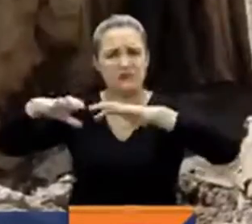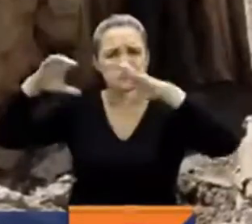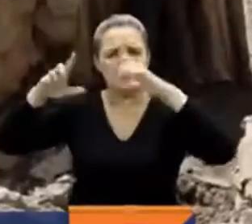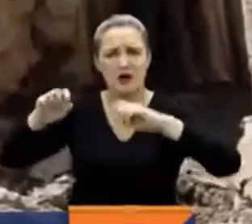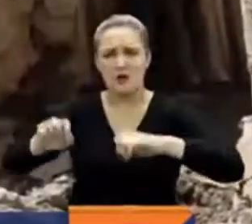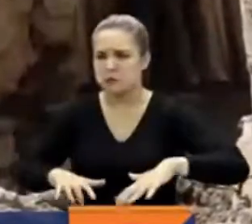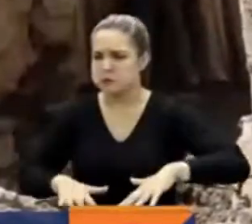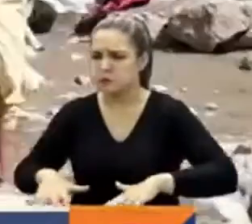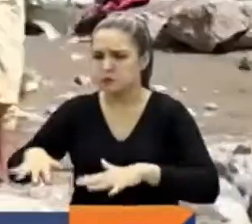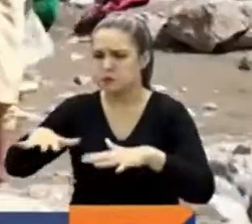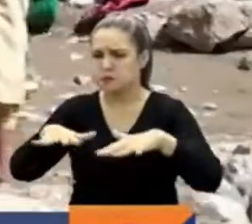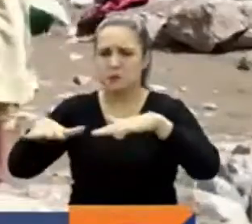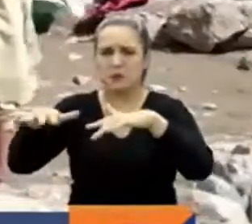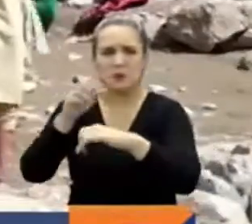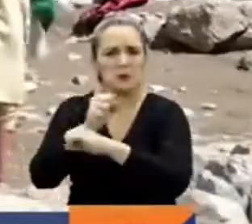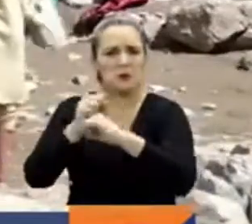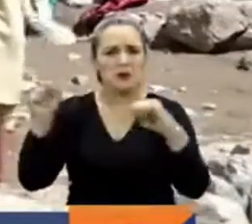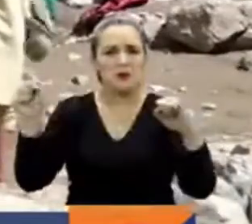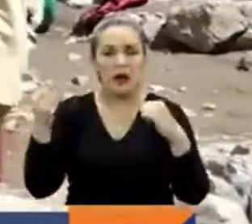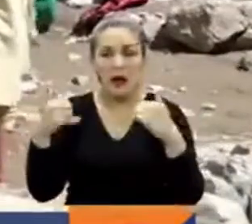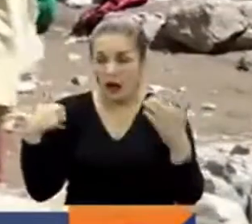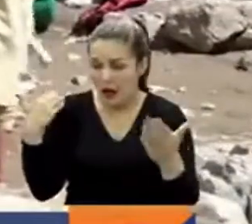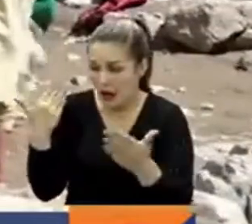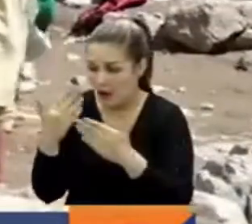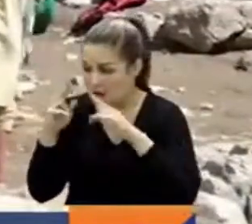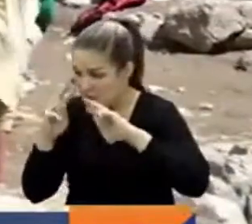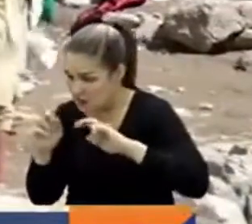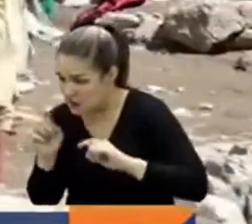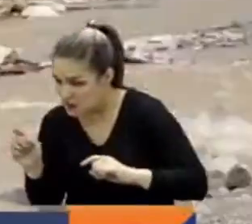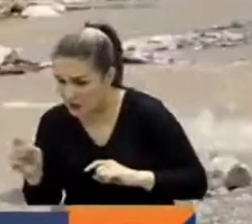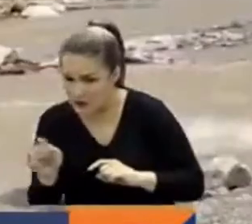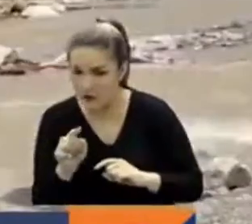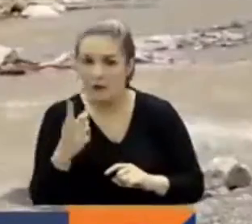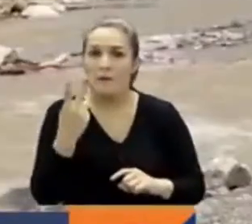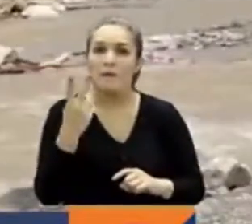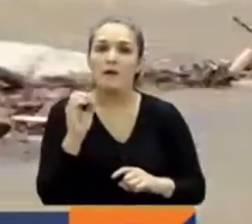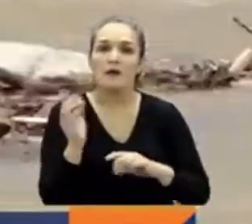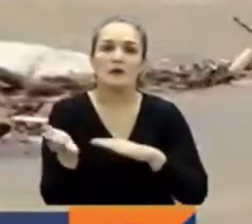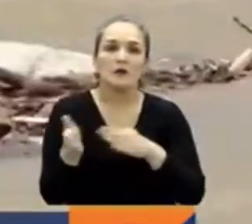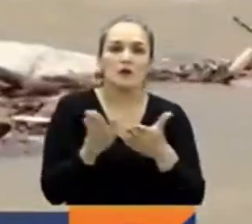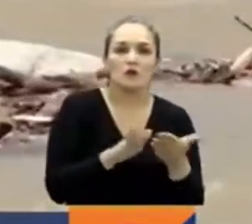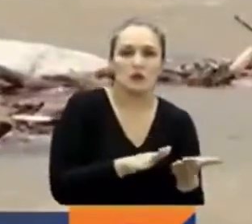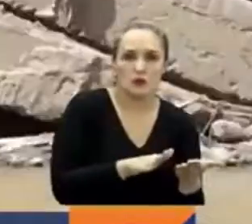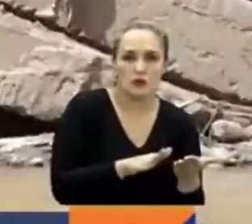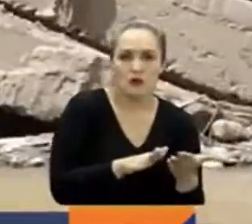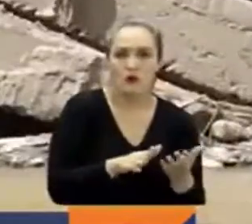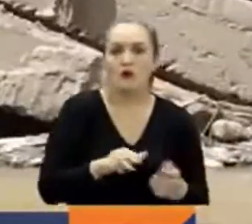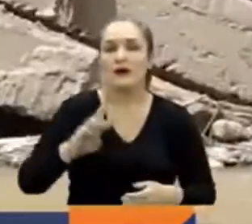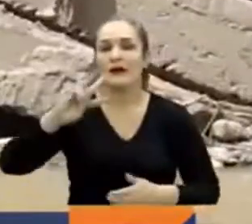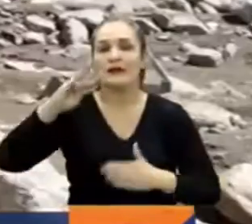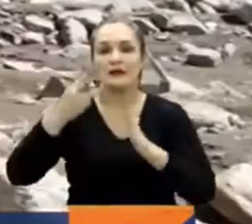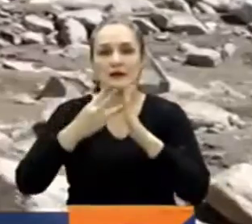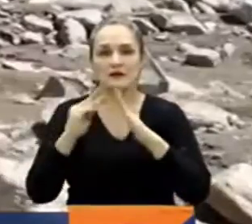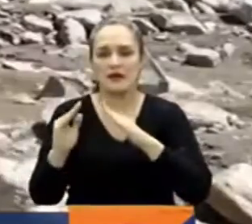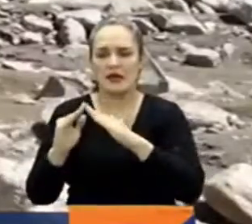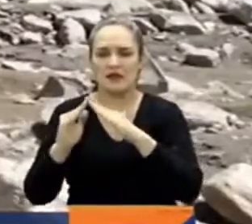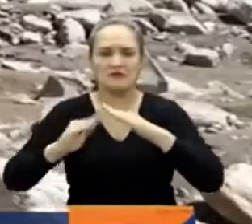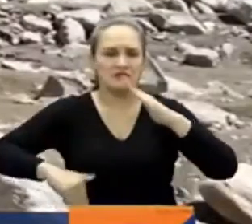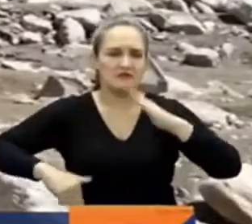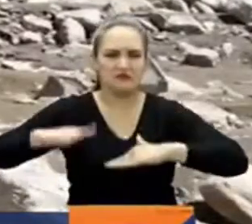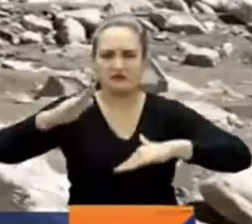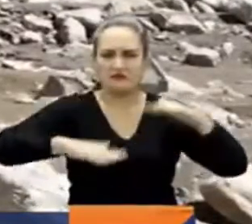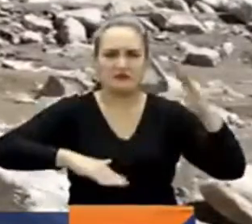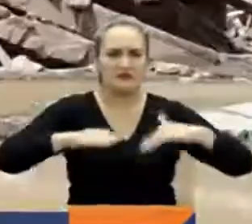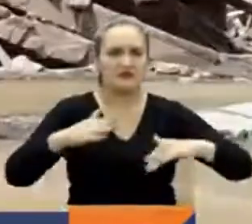Hasta el momento, el balance de esta situación deja más de 20 personas muertas, 3.000 casas completamente destruidas, como también